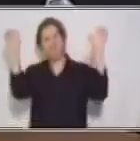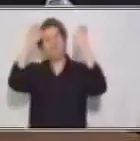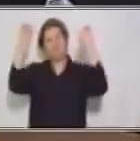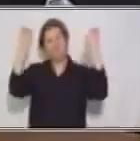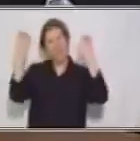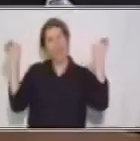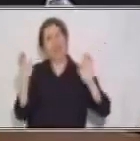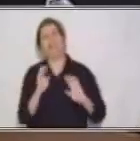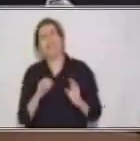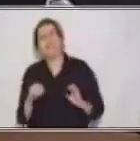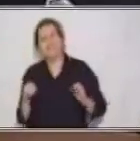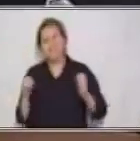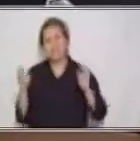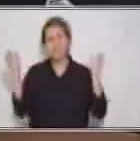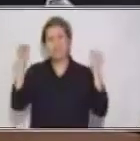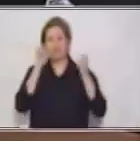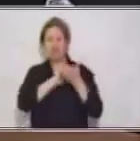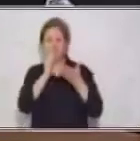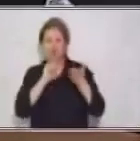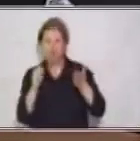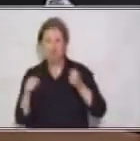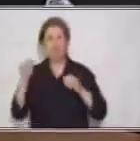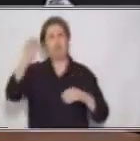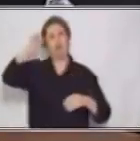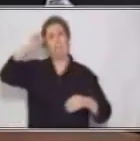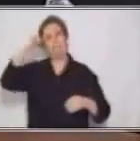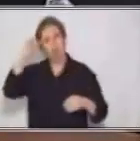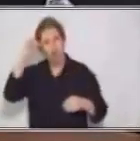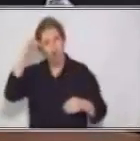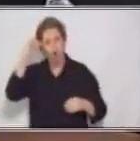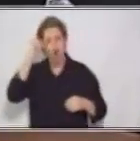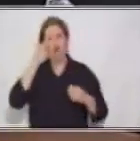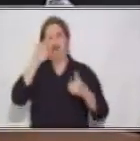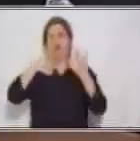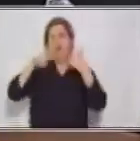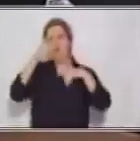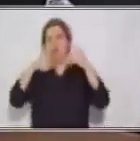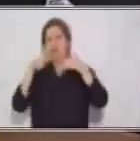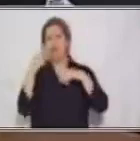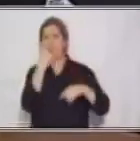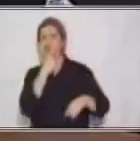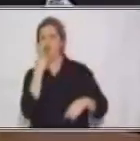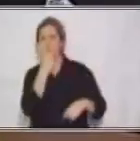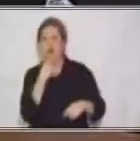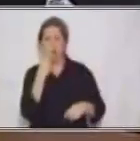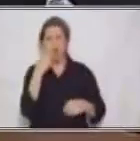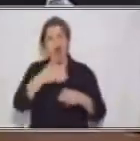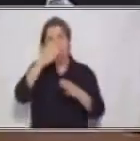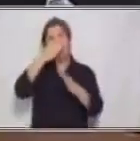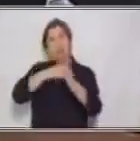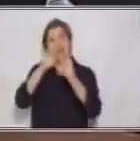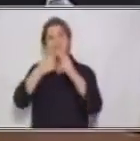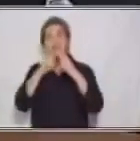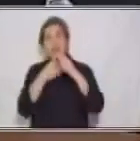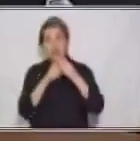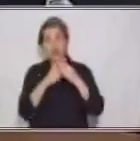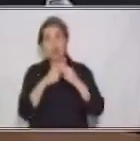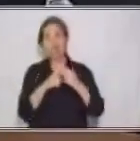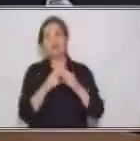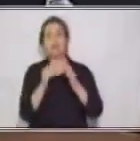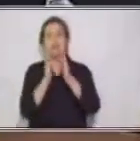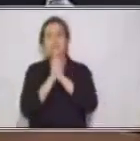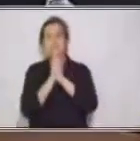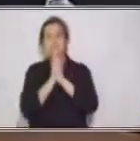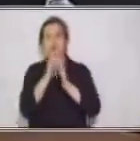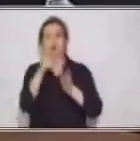como la atención, la memoria, habilidad y lingüística. Y antes de empezar, te recomiendo que la bebí en tus